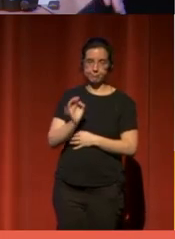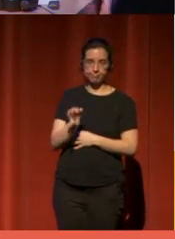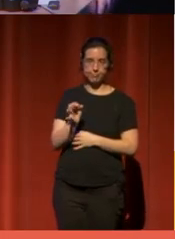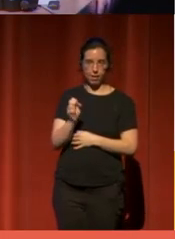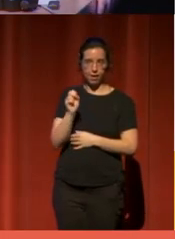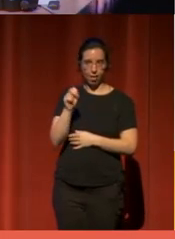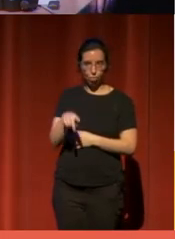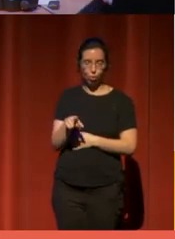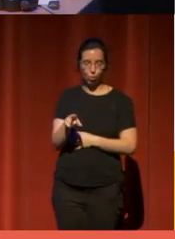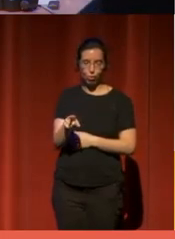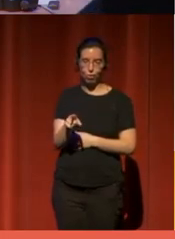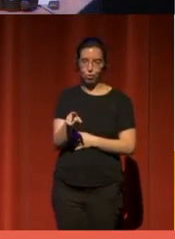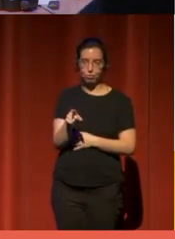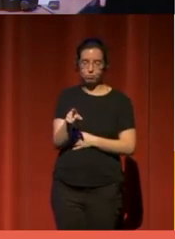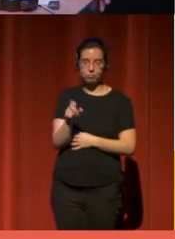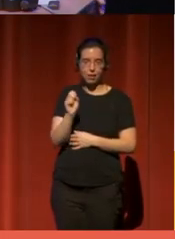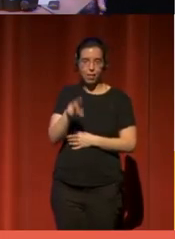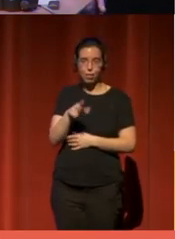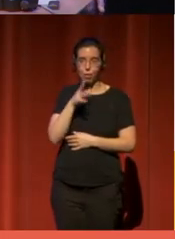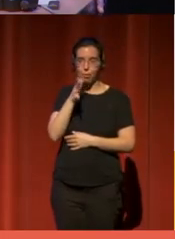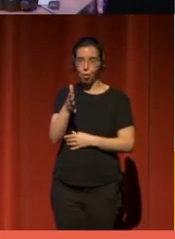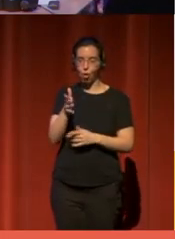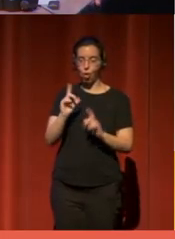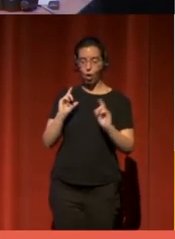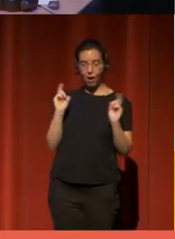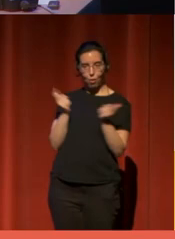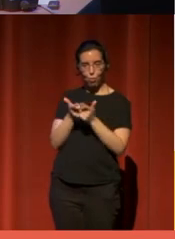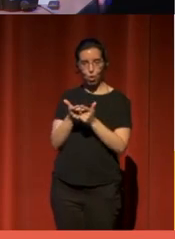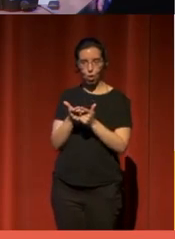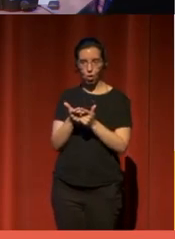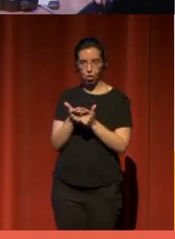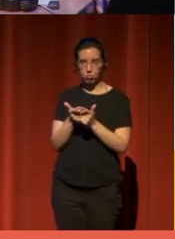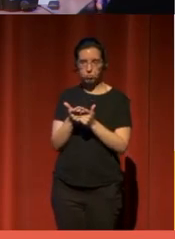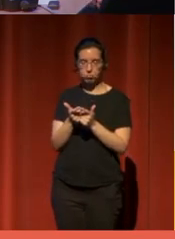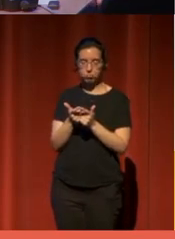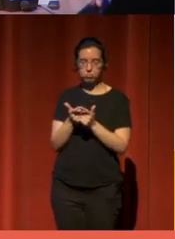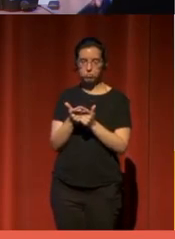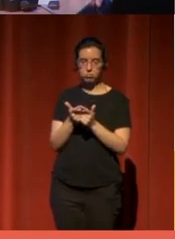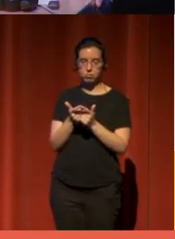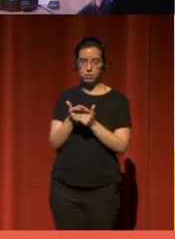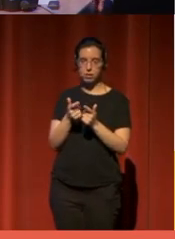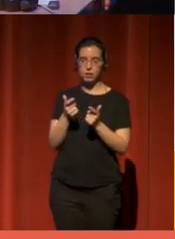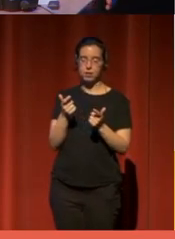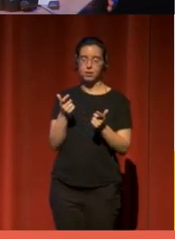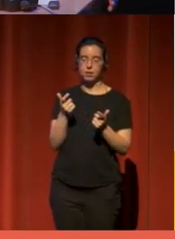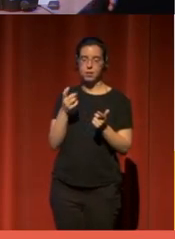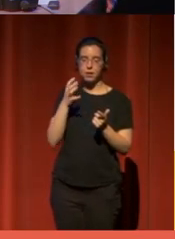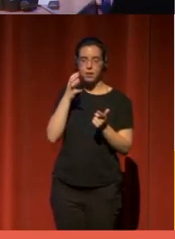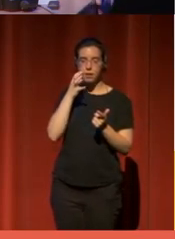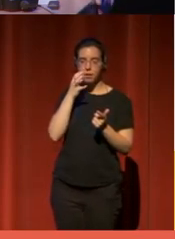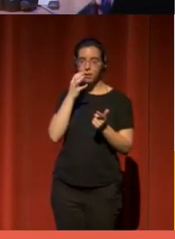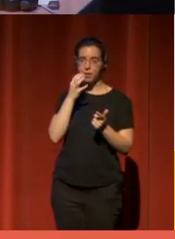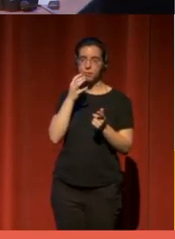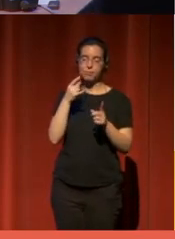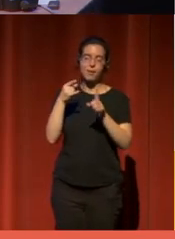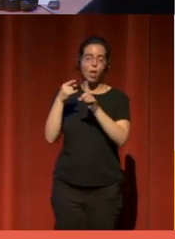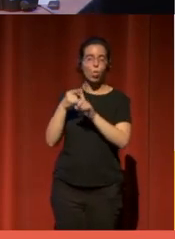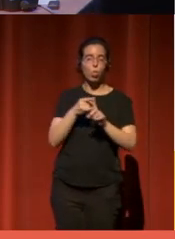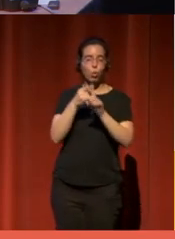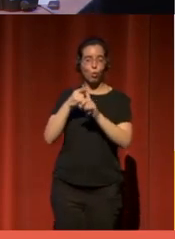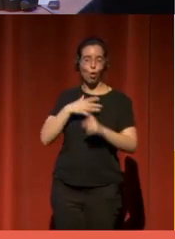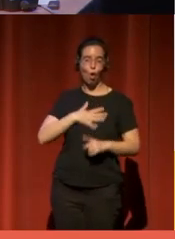tenía razón. Son reuniones que, bueno, lo práctico es el Zoom y tal, pero